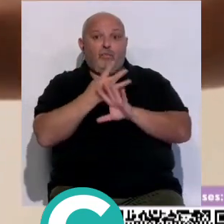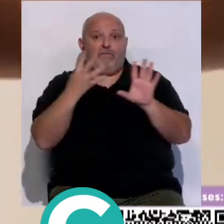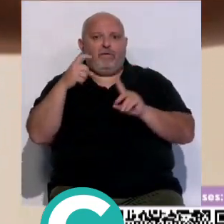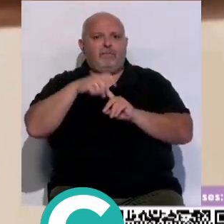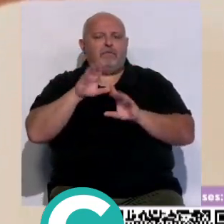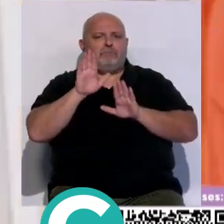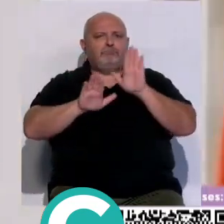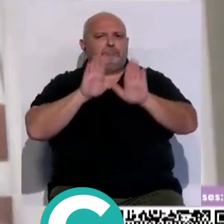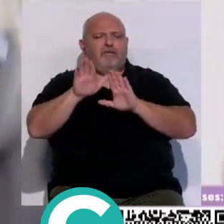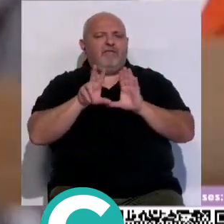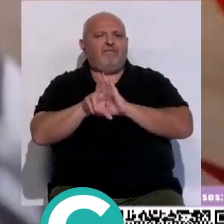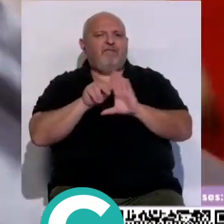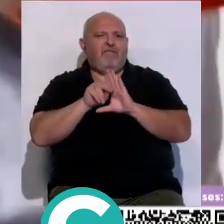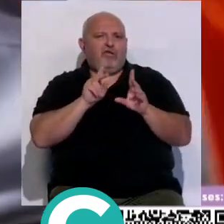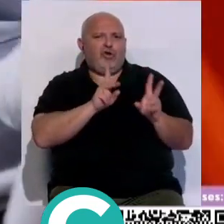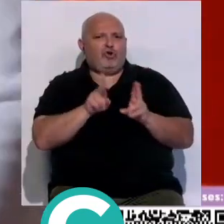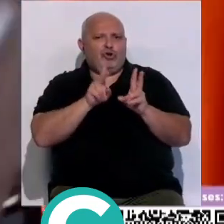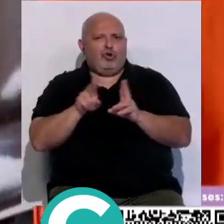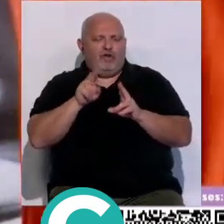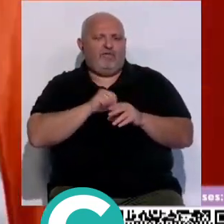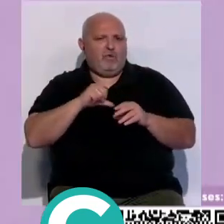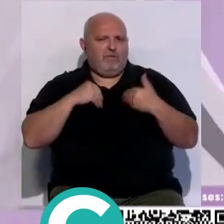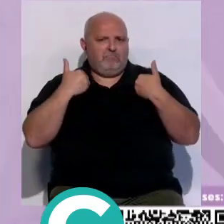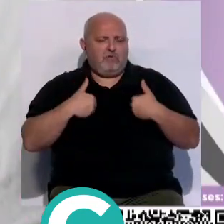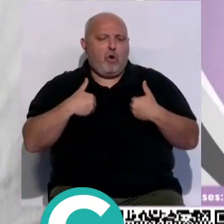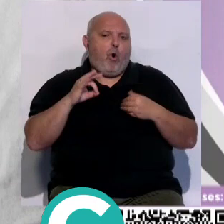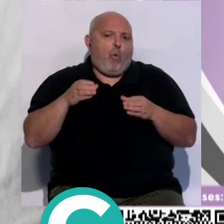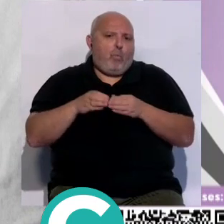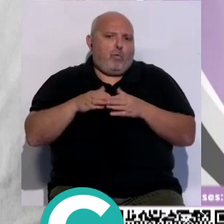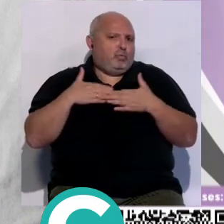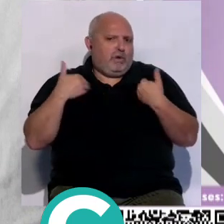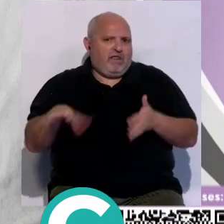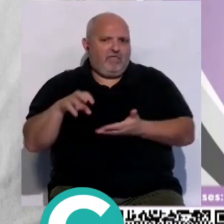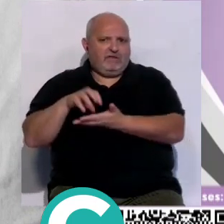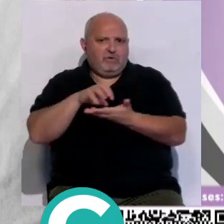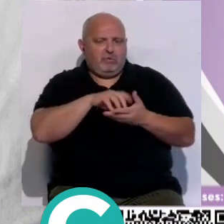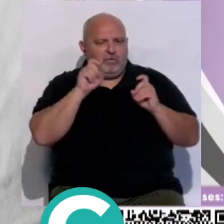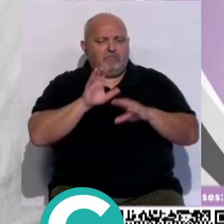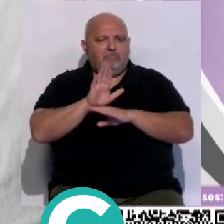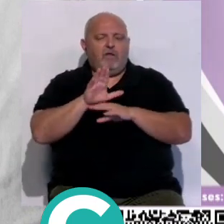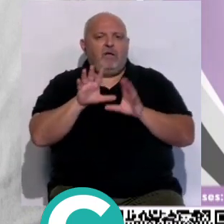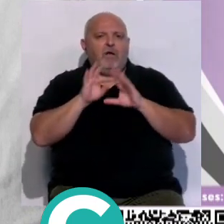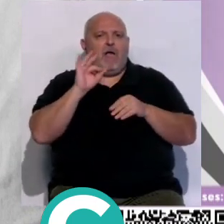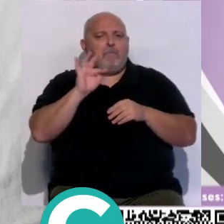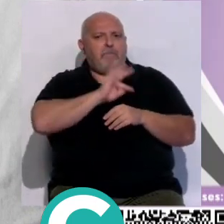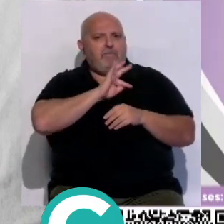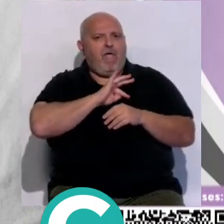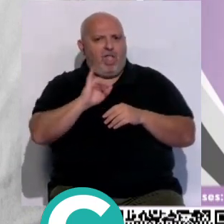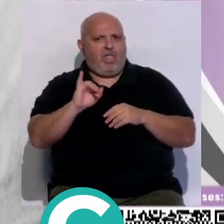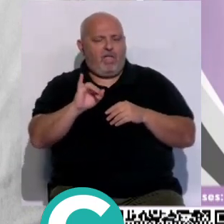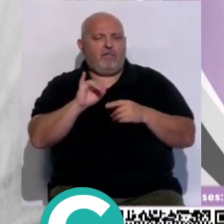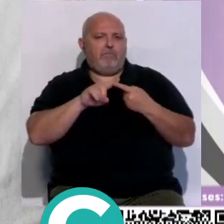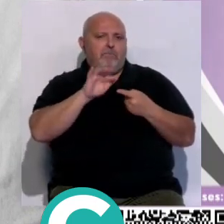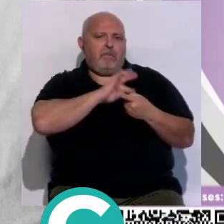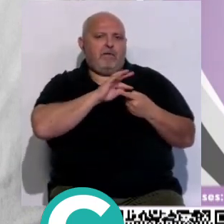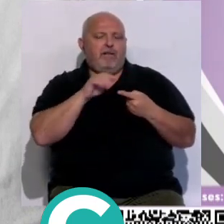se pueden presentar los vídeos realizados de manera individual por grupos o por centros educativos y optar en las dos categorías que existen a uno